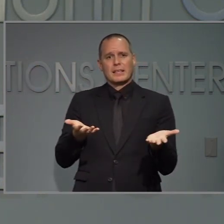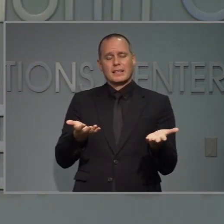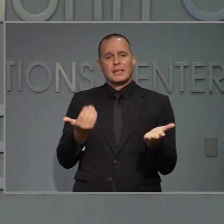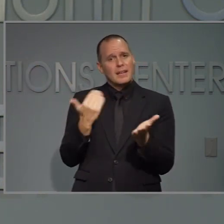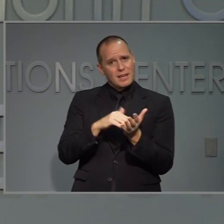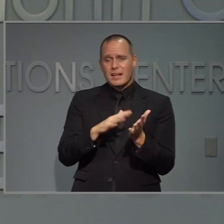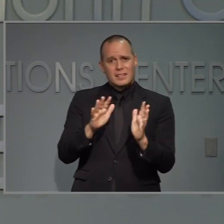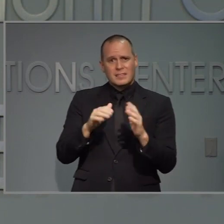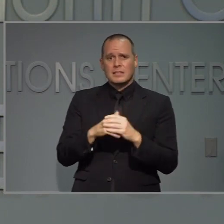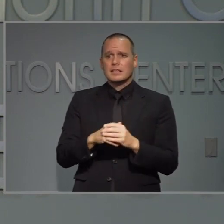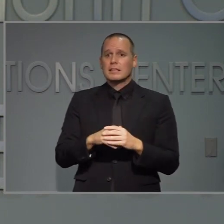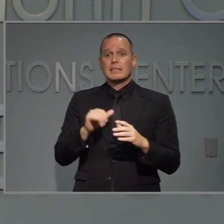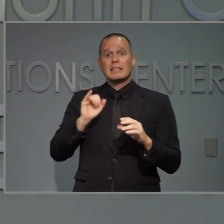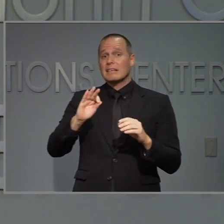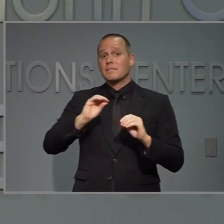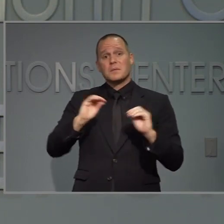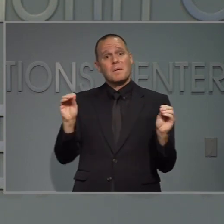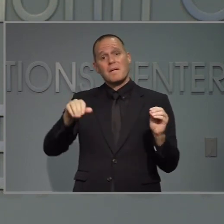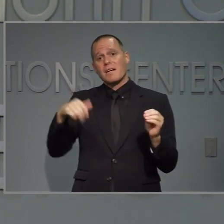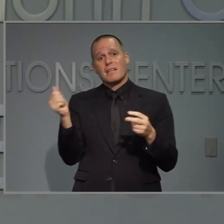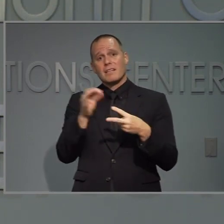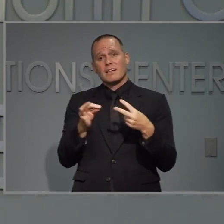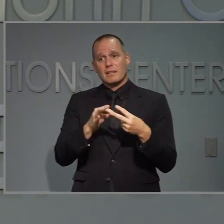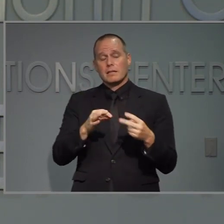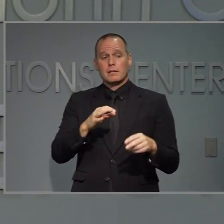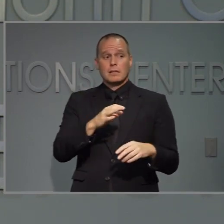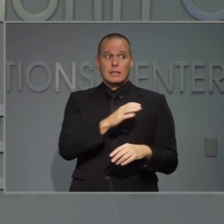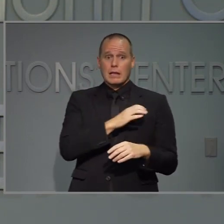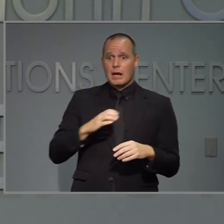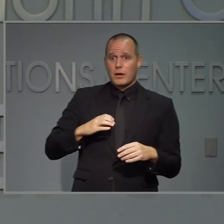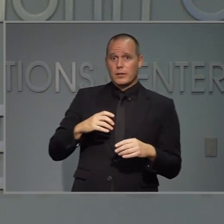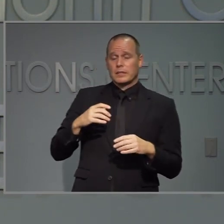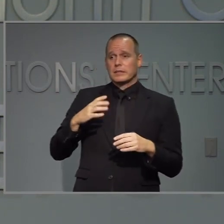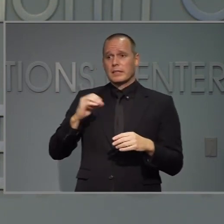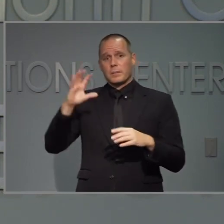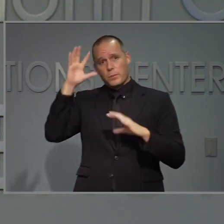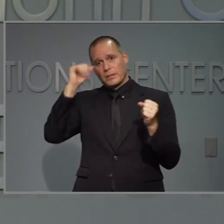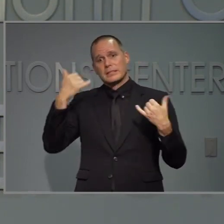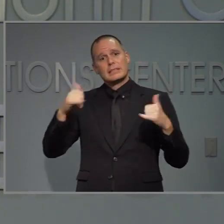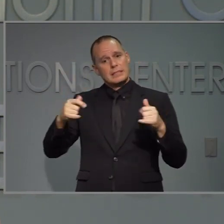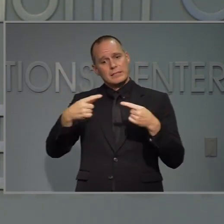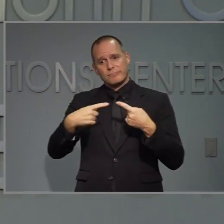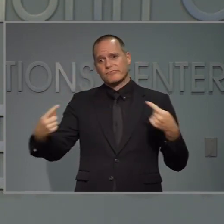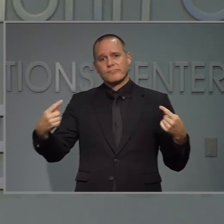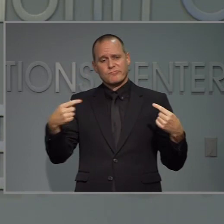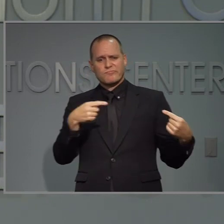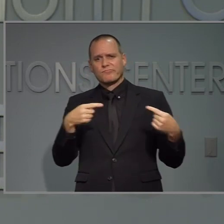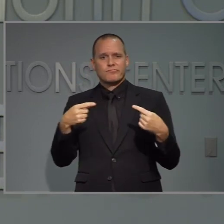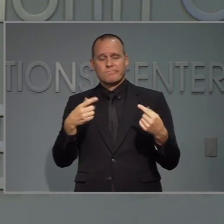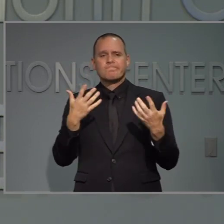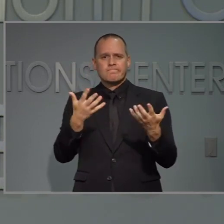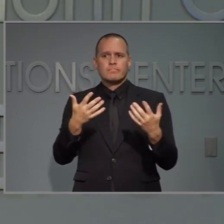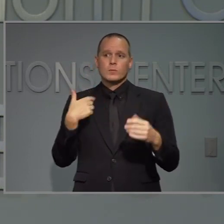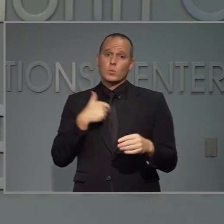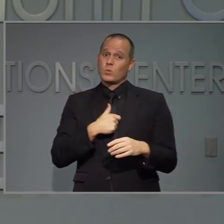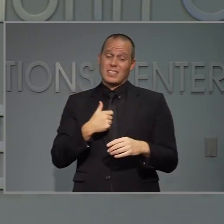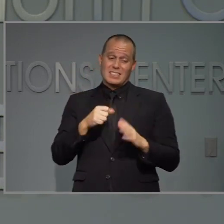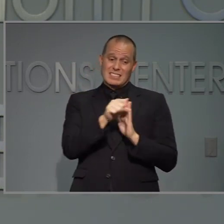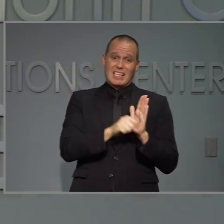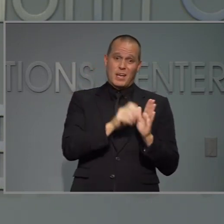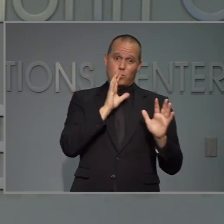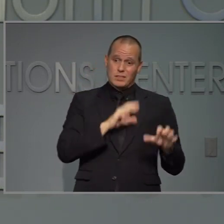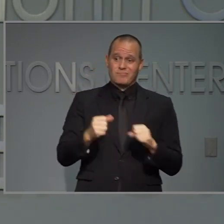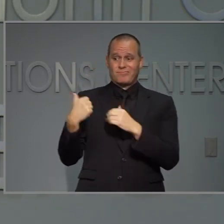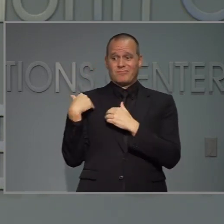hay otra opción, si el congreso y el presidente no se pueden poner de acuerdo para dar los fondos, pues vamos a